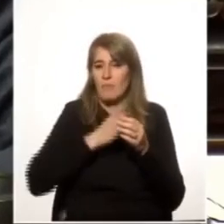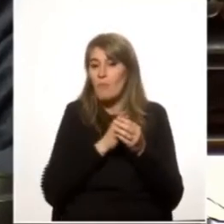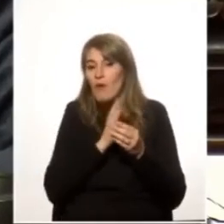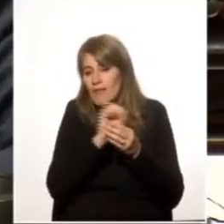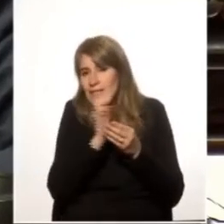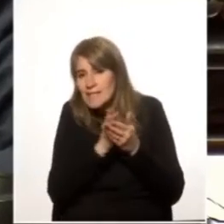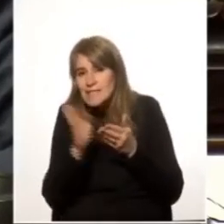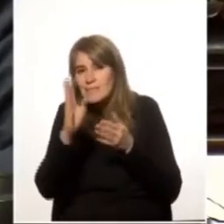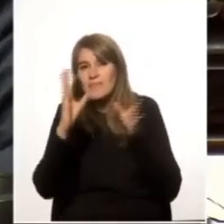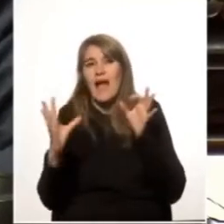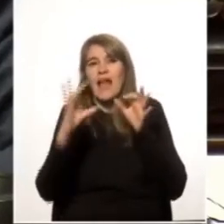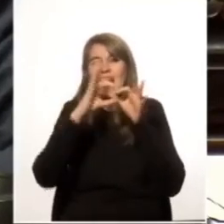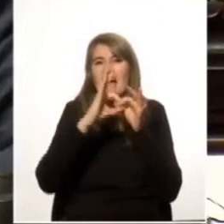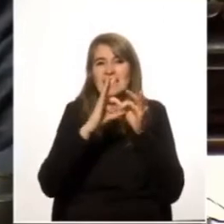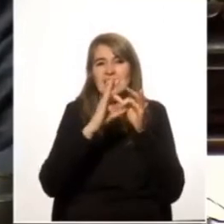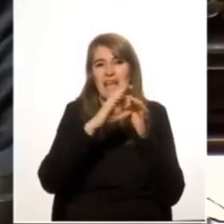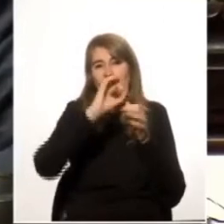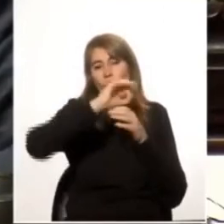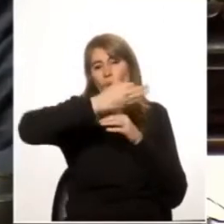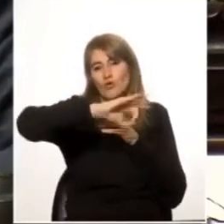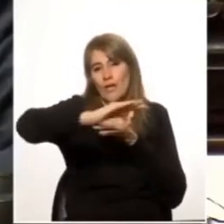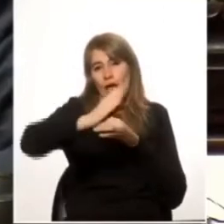del Pacífico.